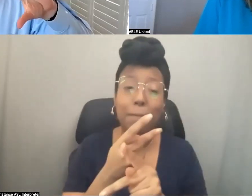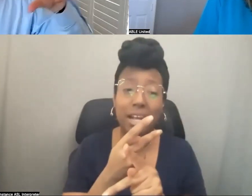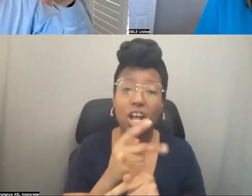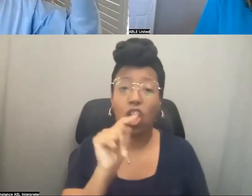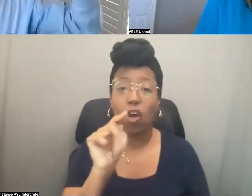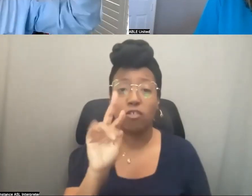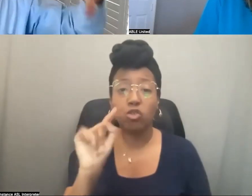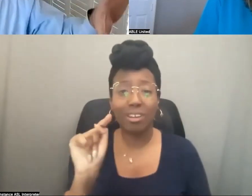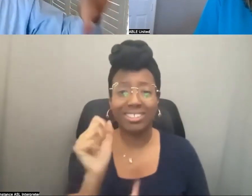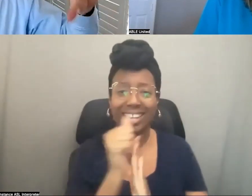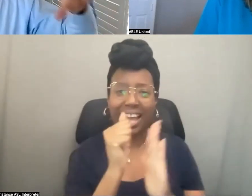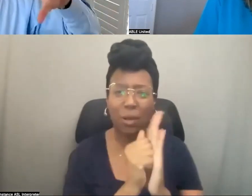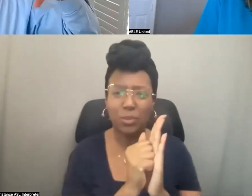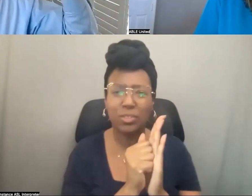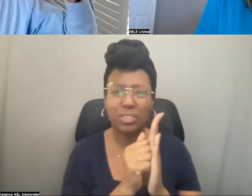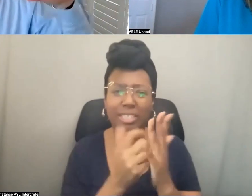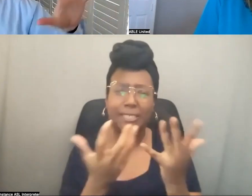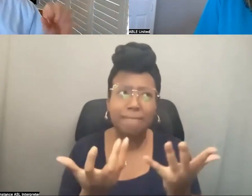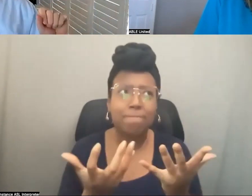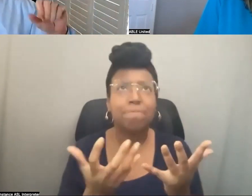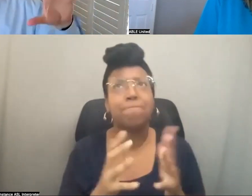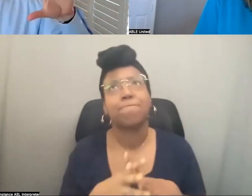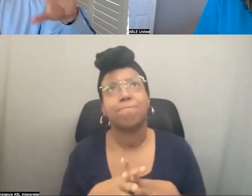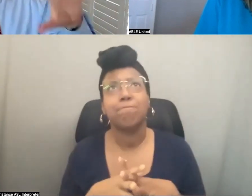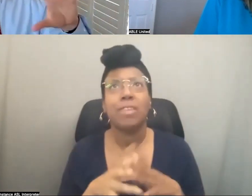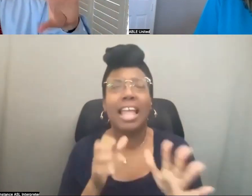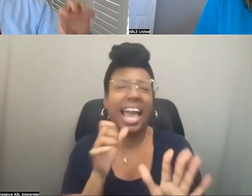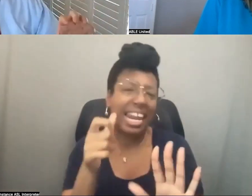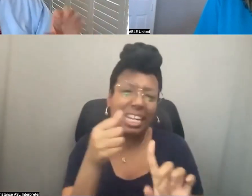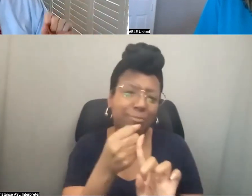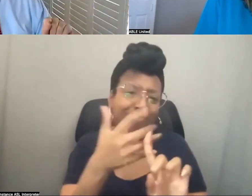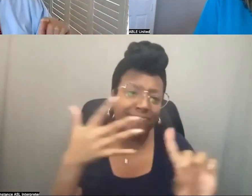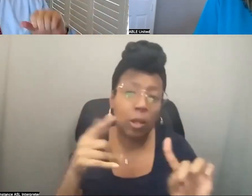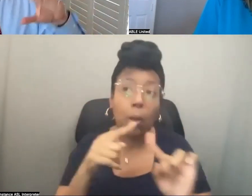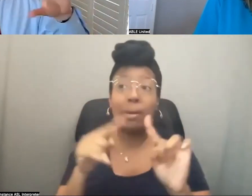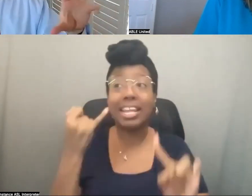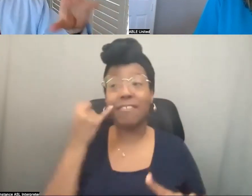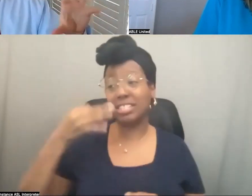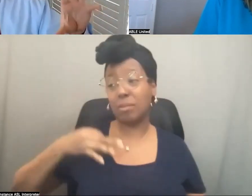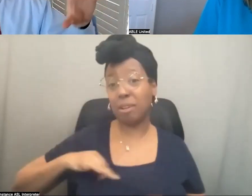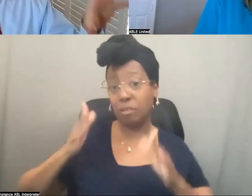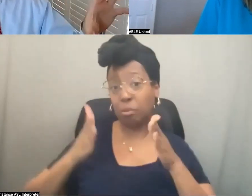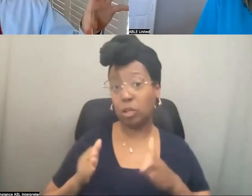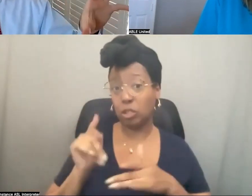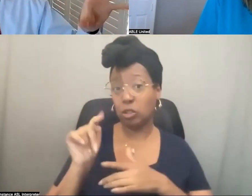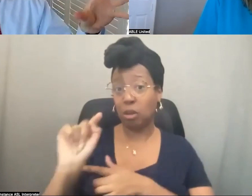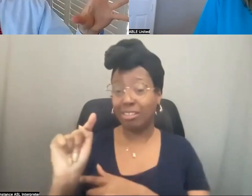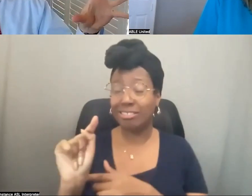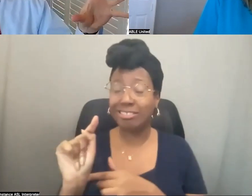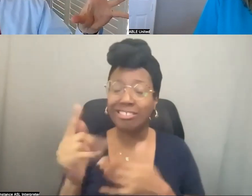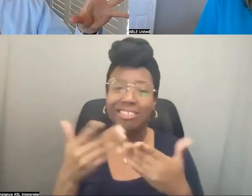necesidades especiales, las categorías generales, no se abro mucho en detalle, pero cuando es de beneficiario,